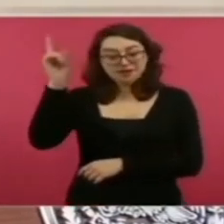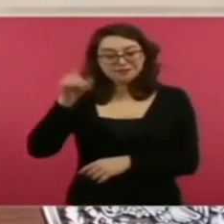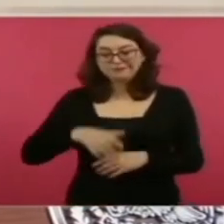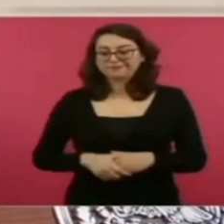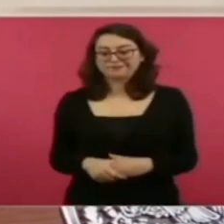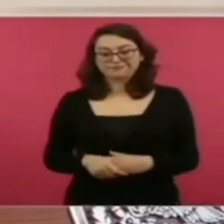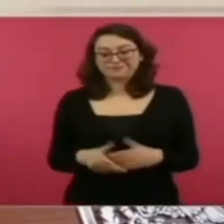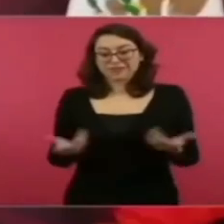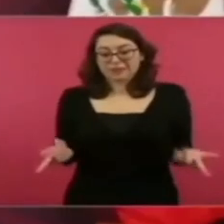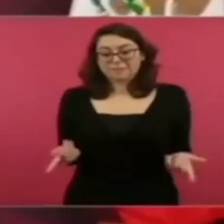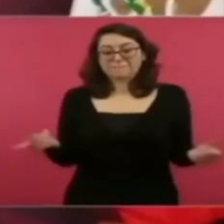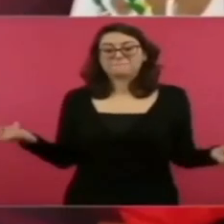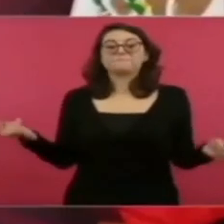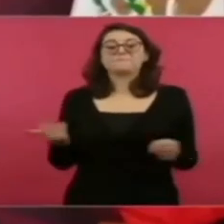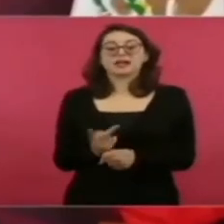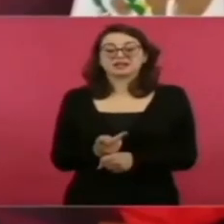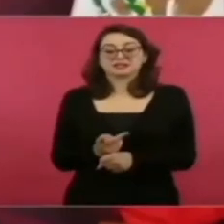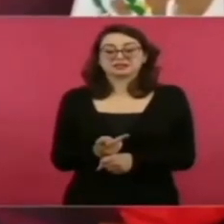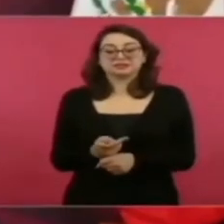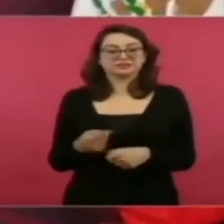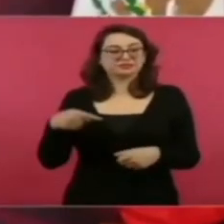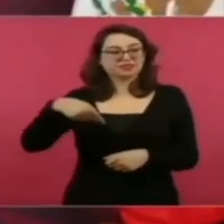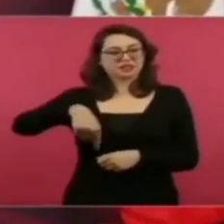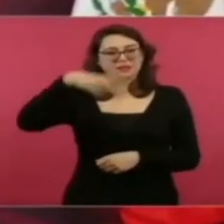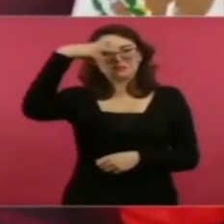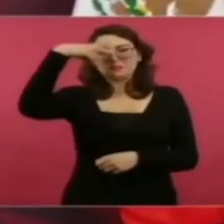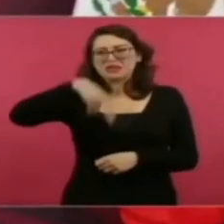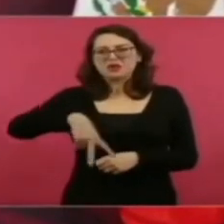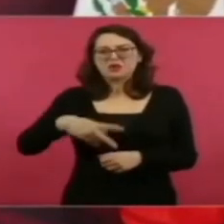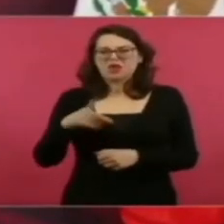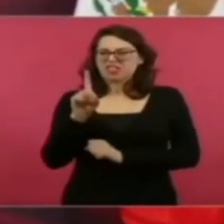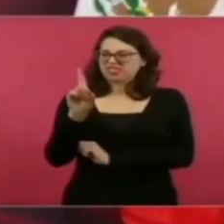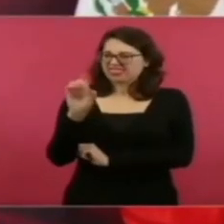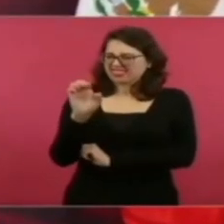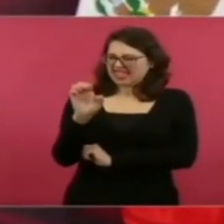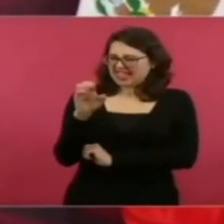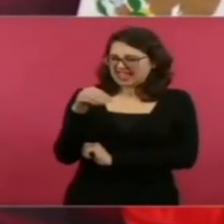no tenemos tradición democrática.